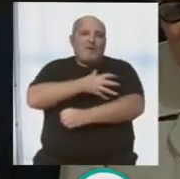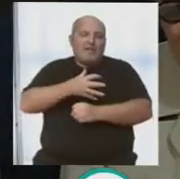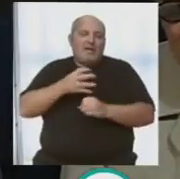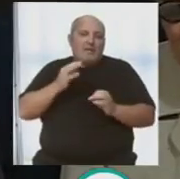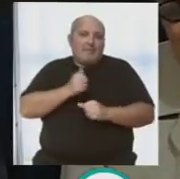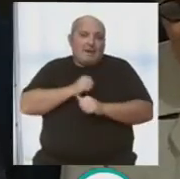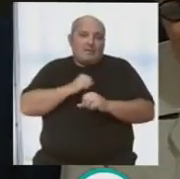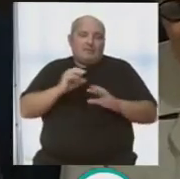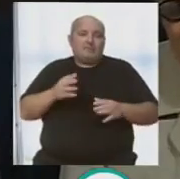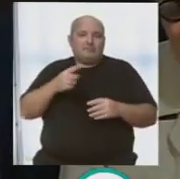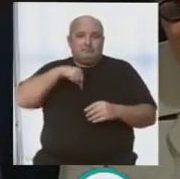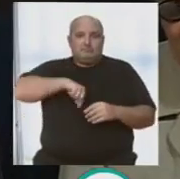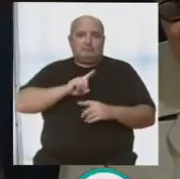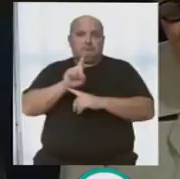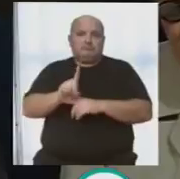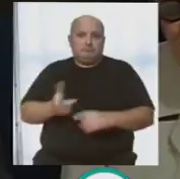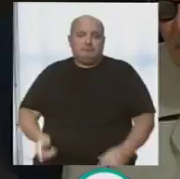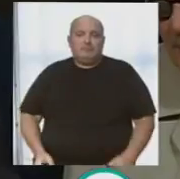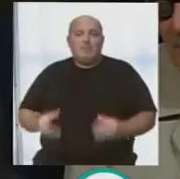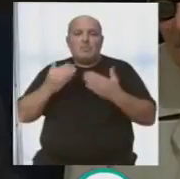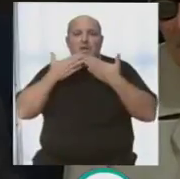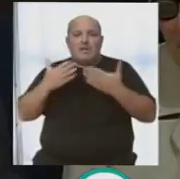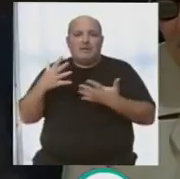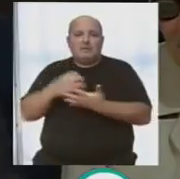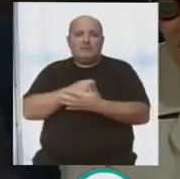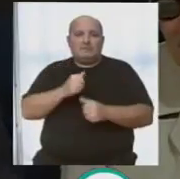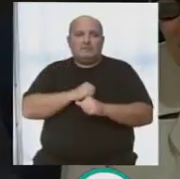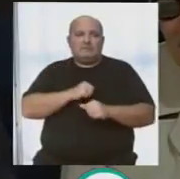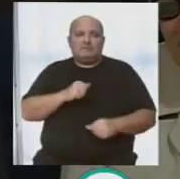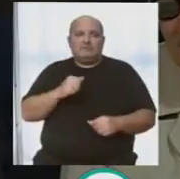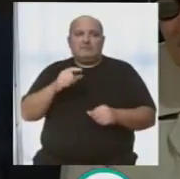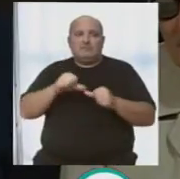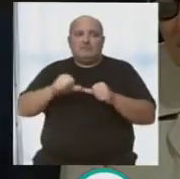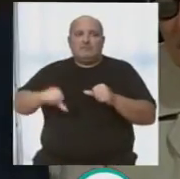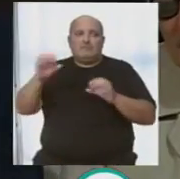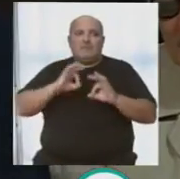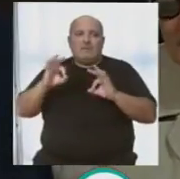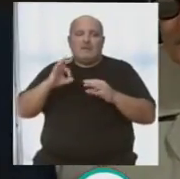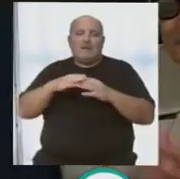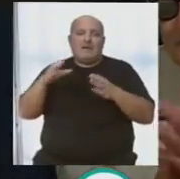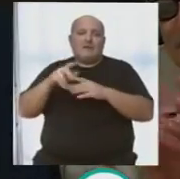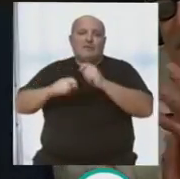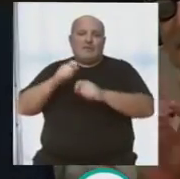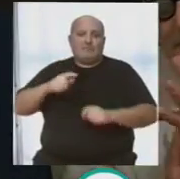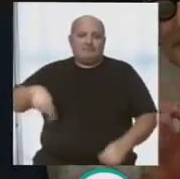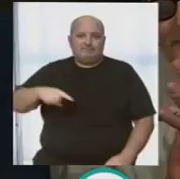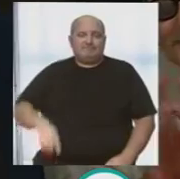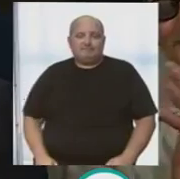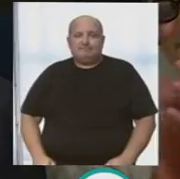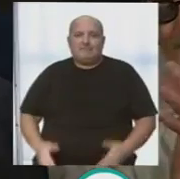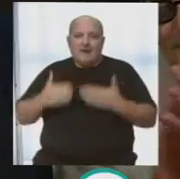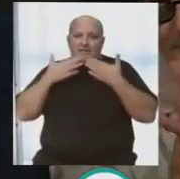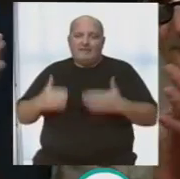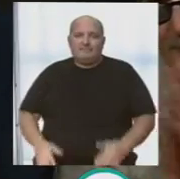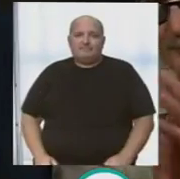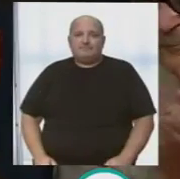pero aquí está el tío. Muchísimas gracias a todos y especialmente a la profesión de Corista. Gracias.